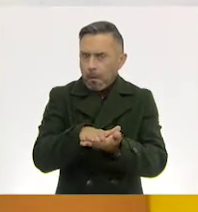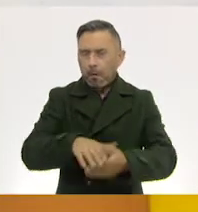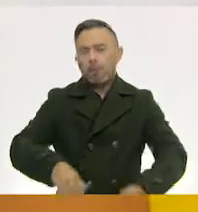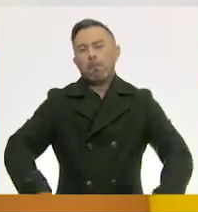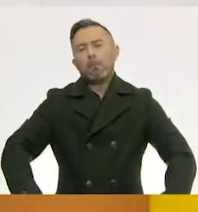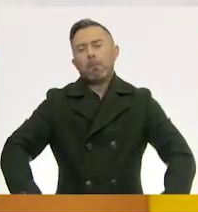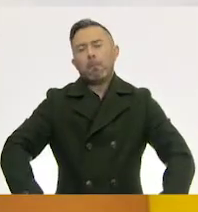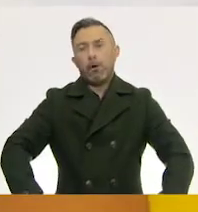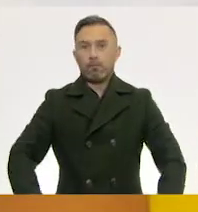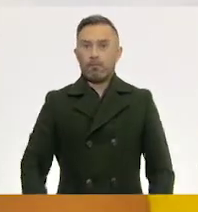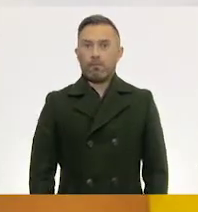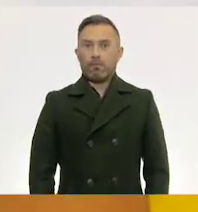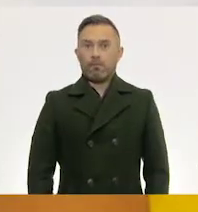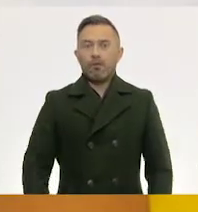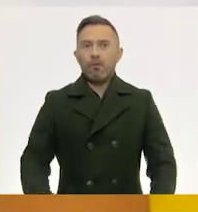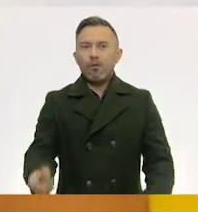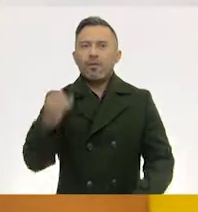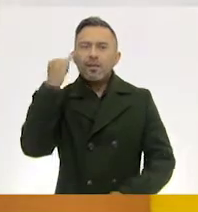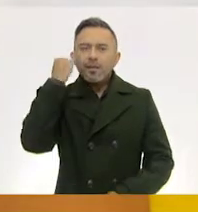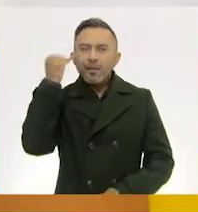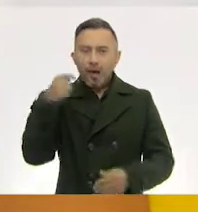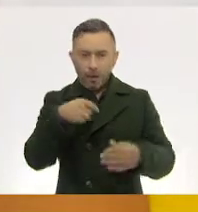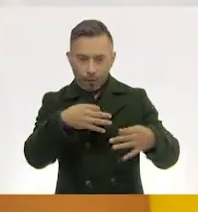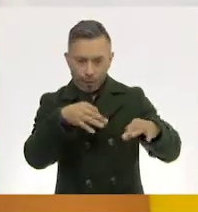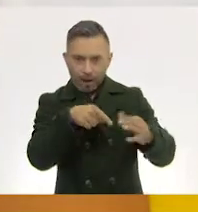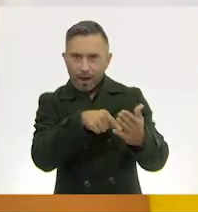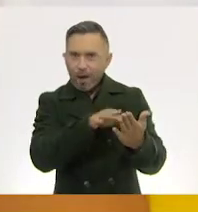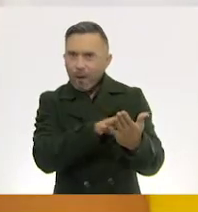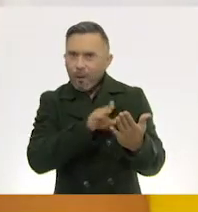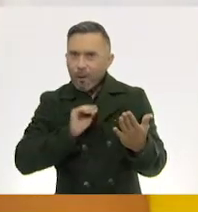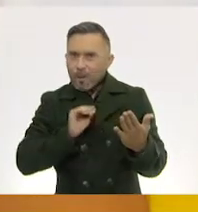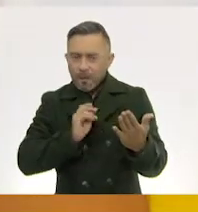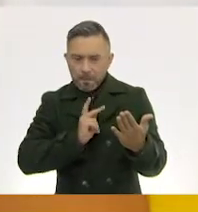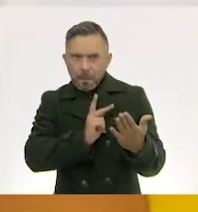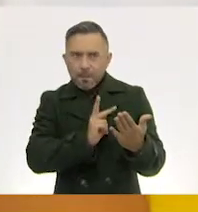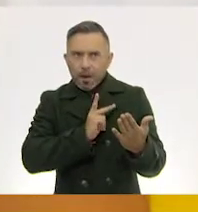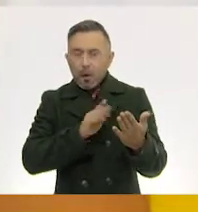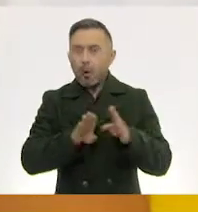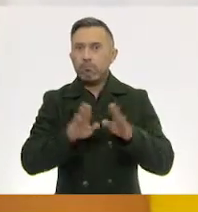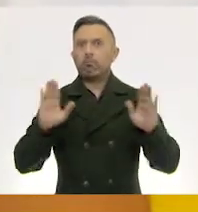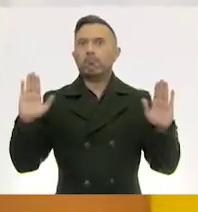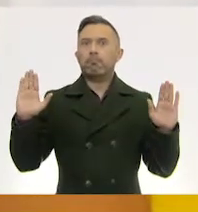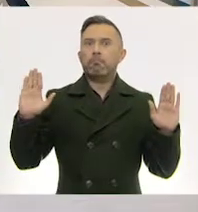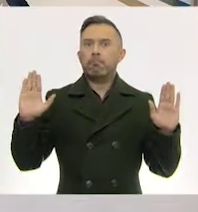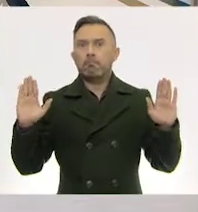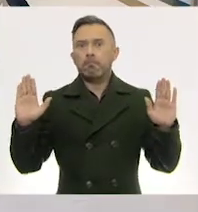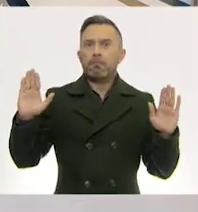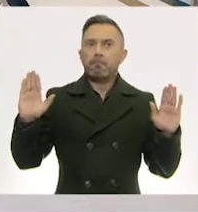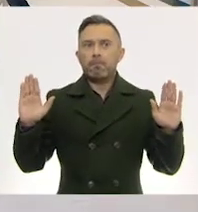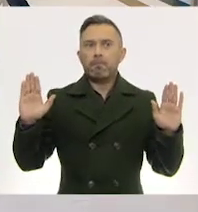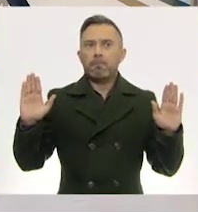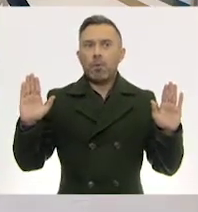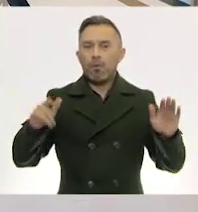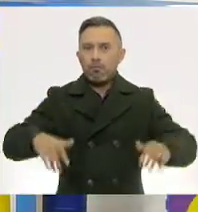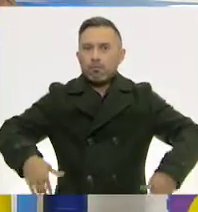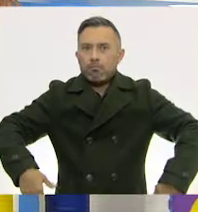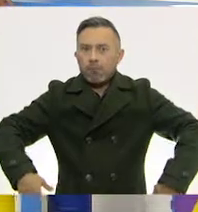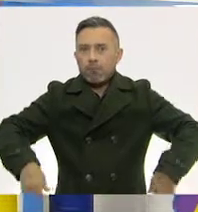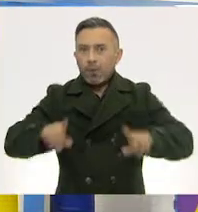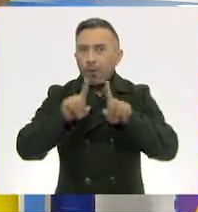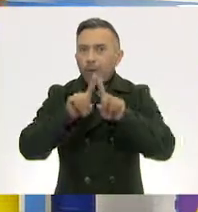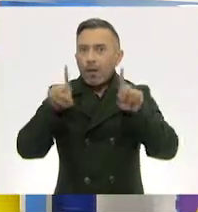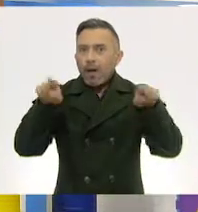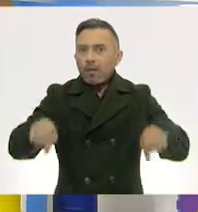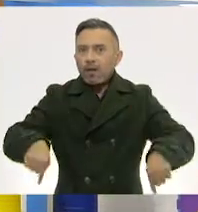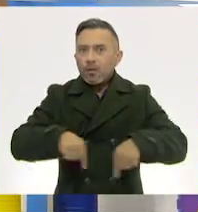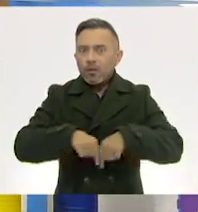¿Cómo se imaginan allá en casita cómo está una hoja? ¿O está así? ¿Qué otro movimiento podría un cuadrado. No sé, esto no es un cuadrado. Así.